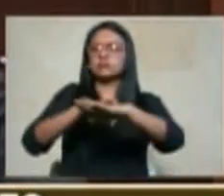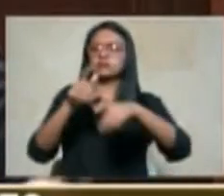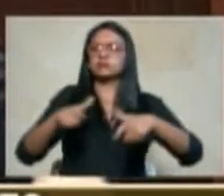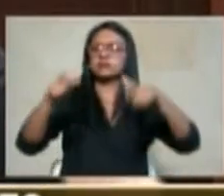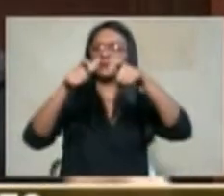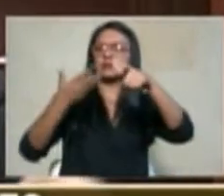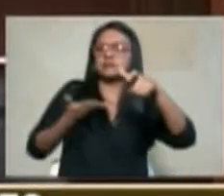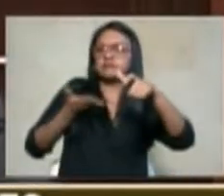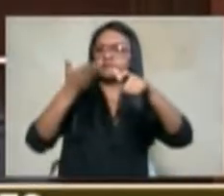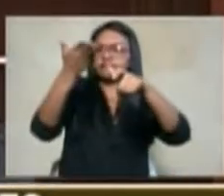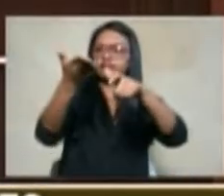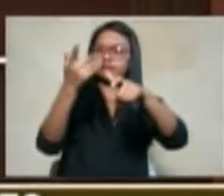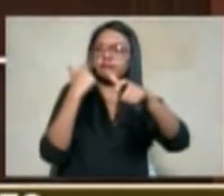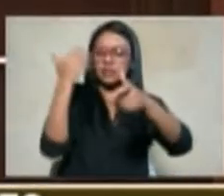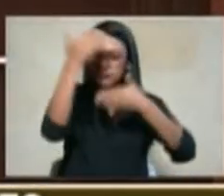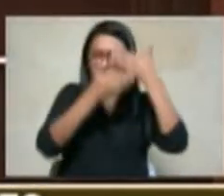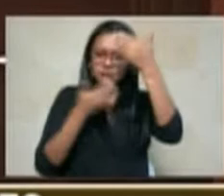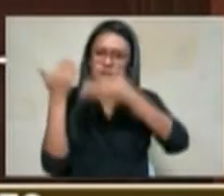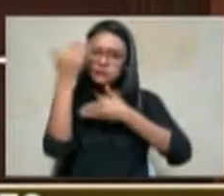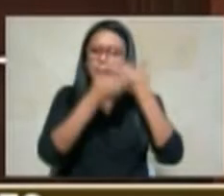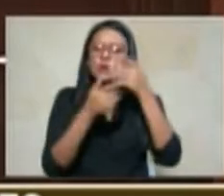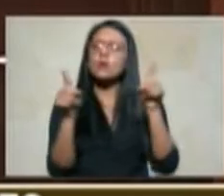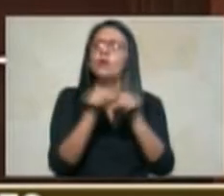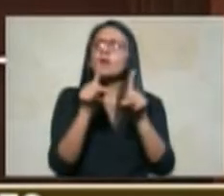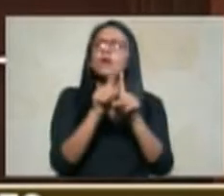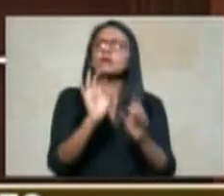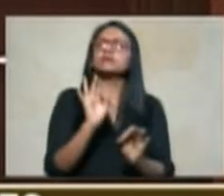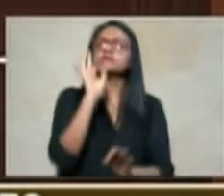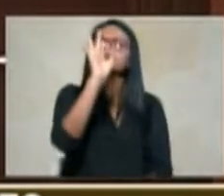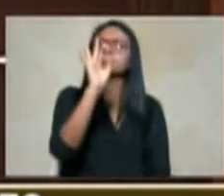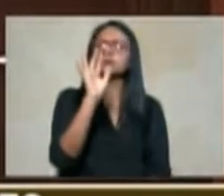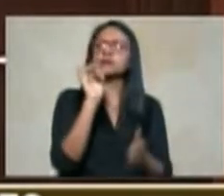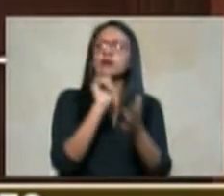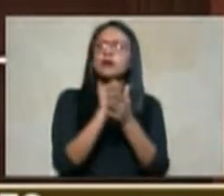como garantía superior de dicha decisión